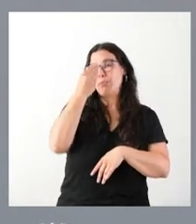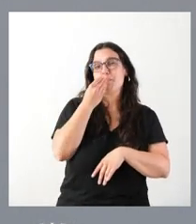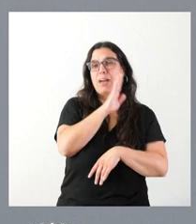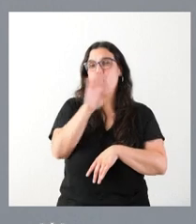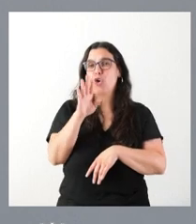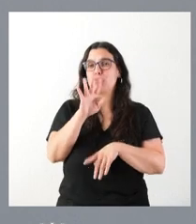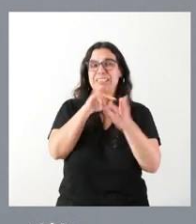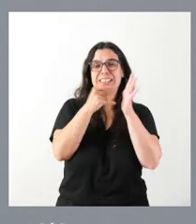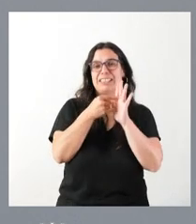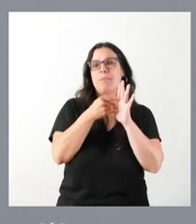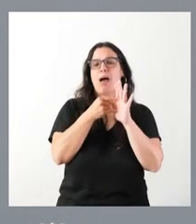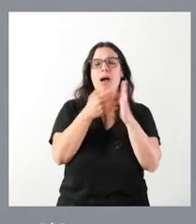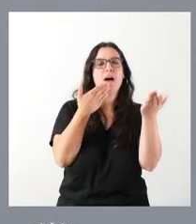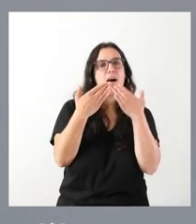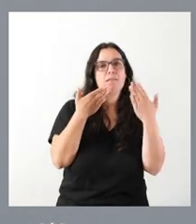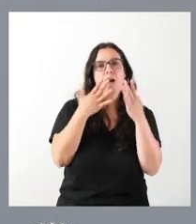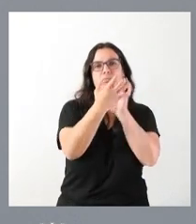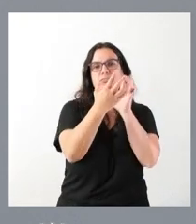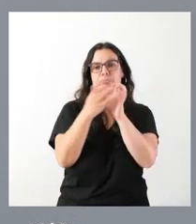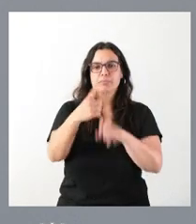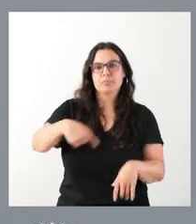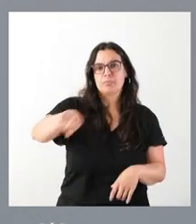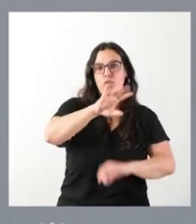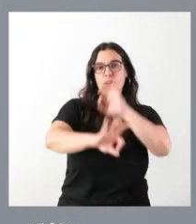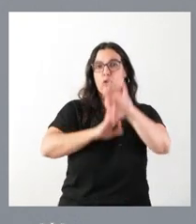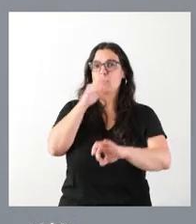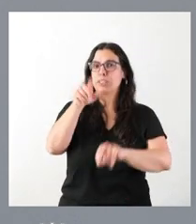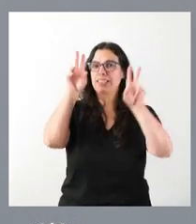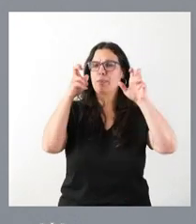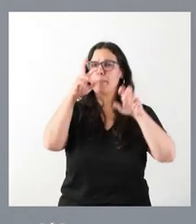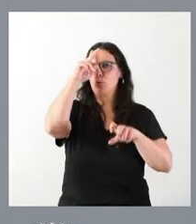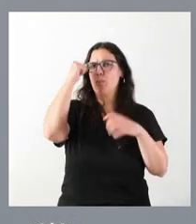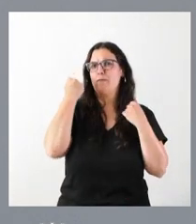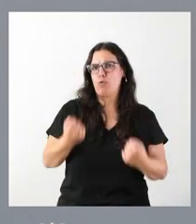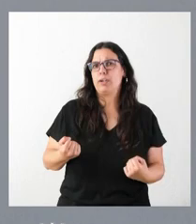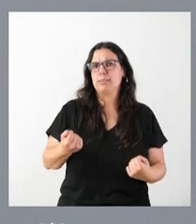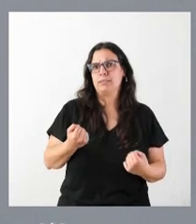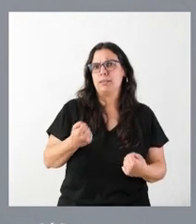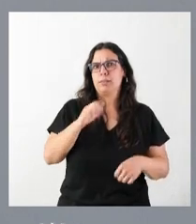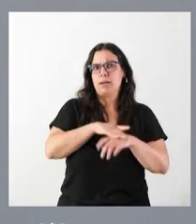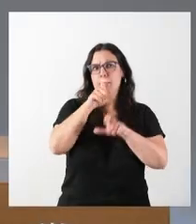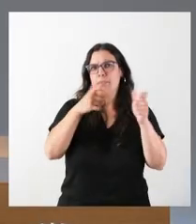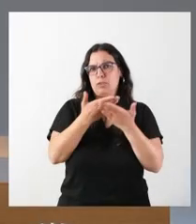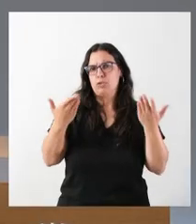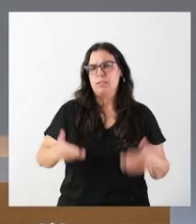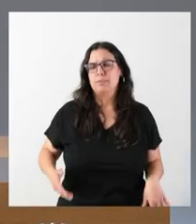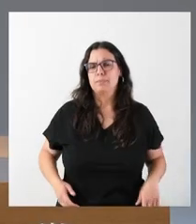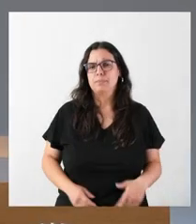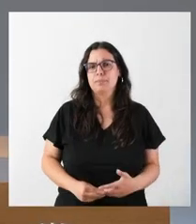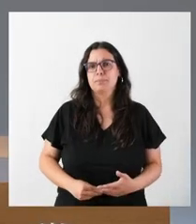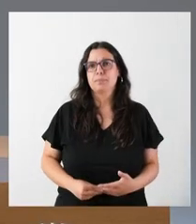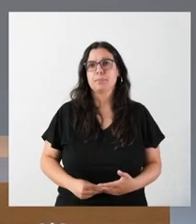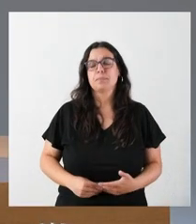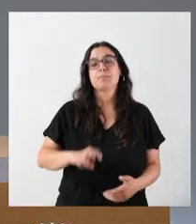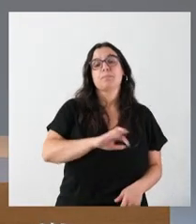acuerdo con las organizaciones agrarias sobre un asunto extremadamente preocupante para muchísimas personas, para muchísimos ciudadanos como la sequía. En